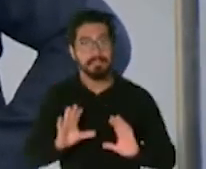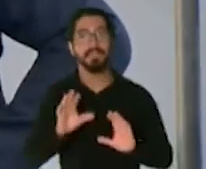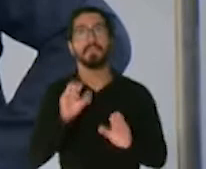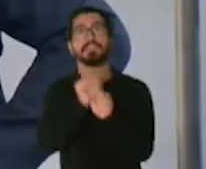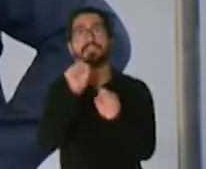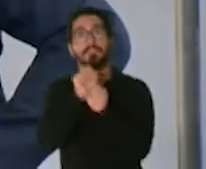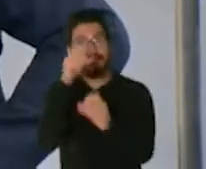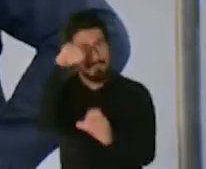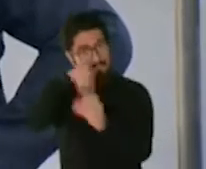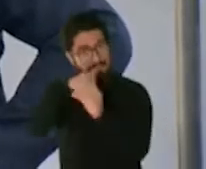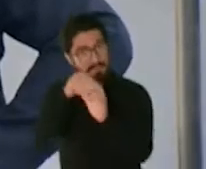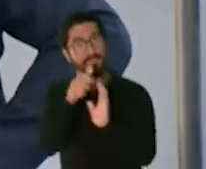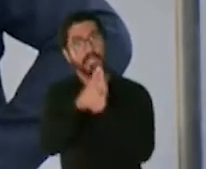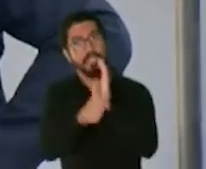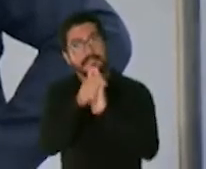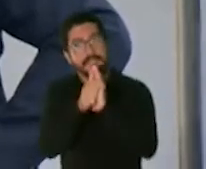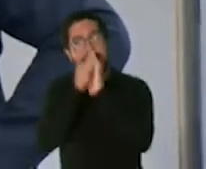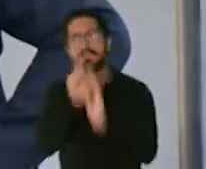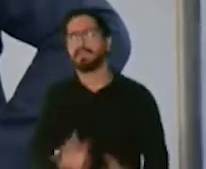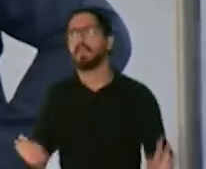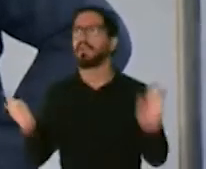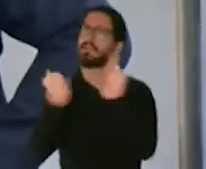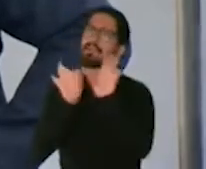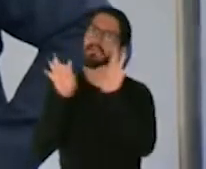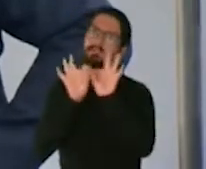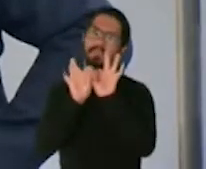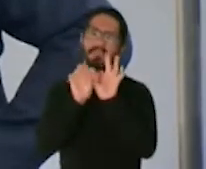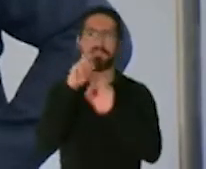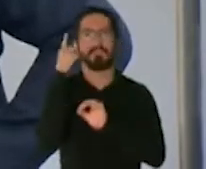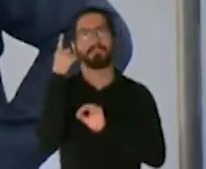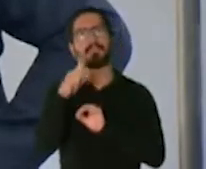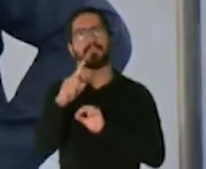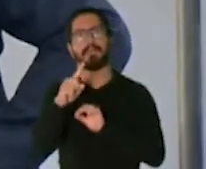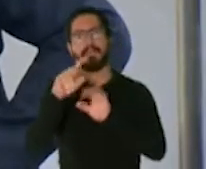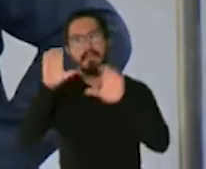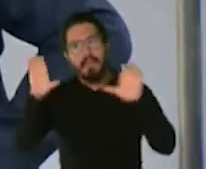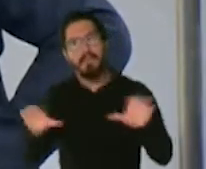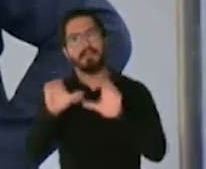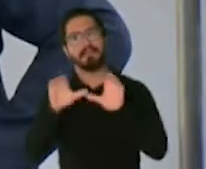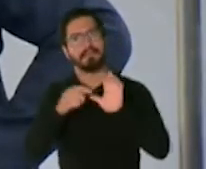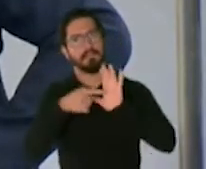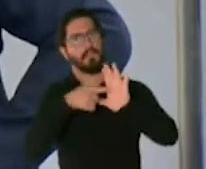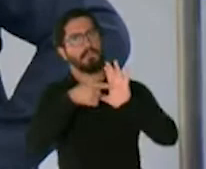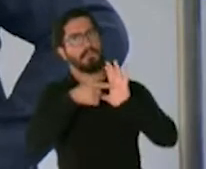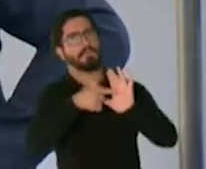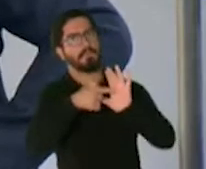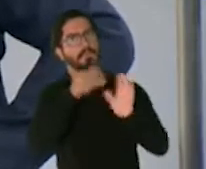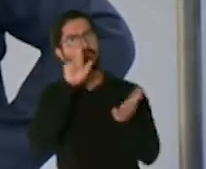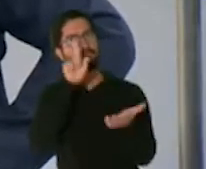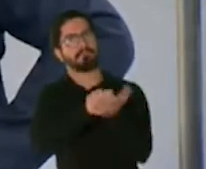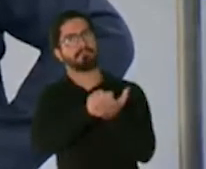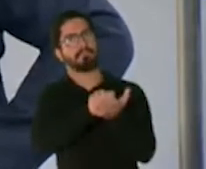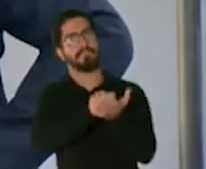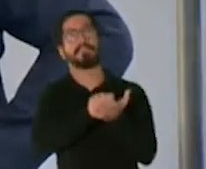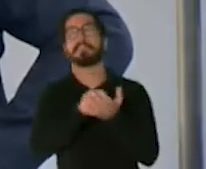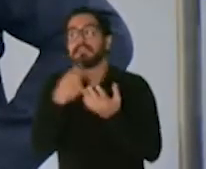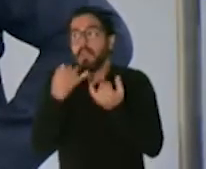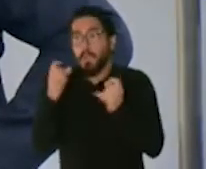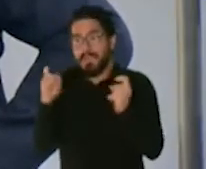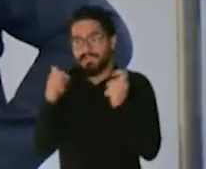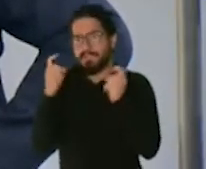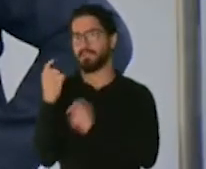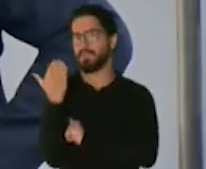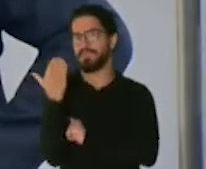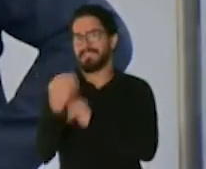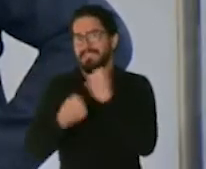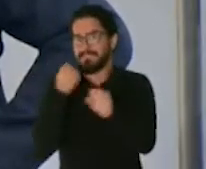revista que son vitales para el desarrollo de esta publicación y que están cumpliendo quince años de labor